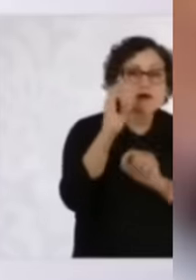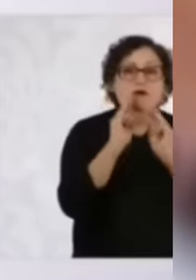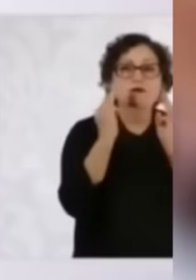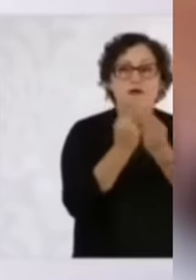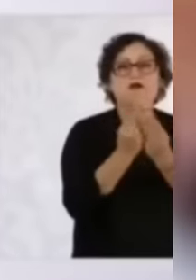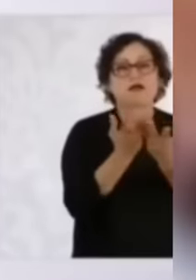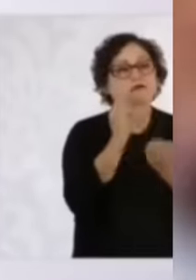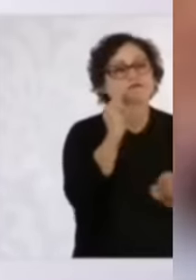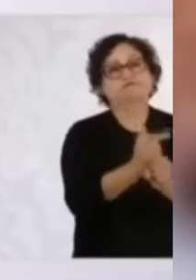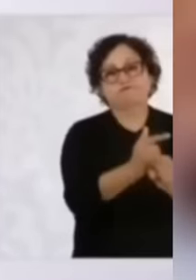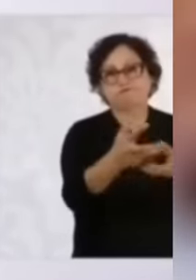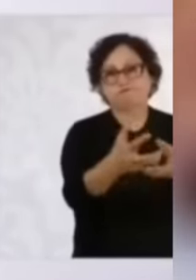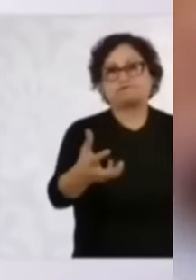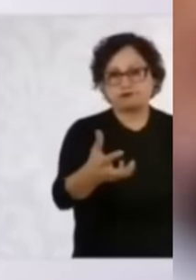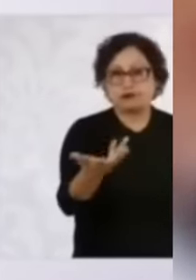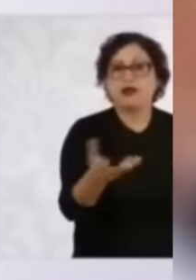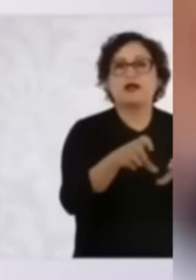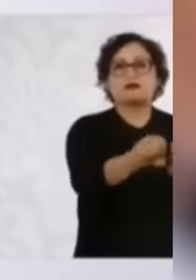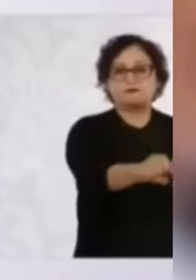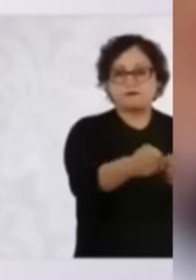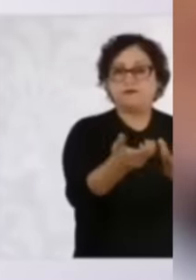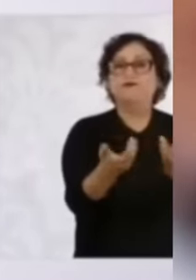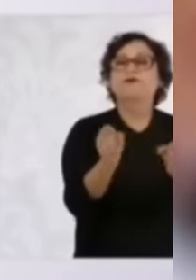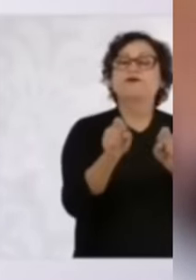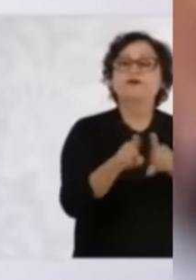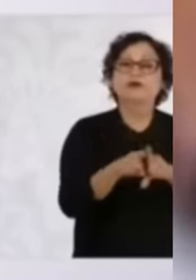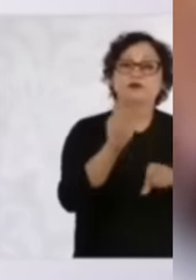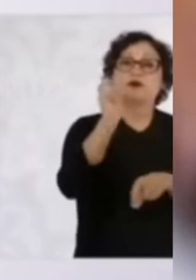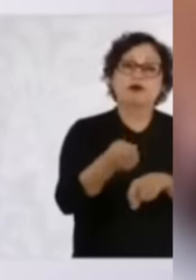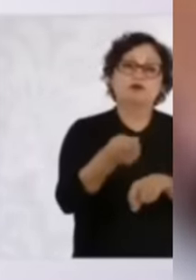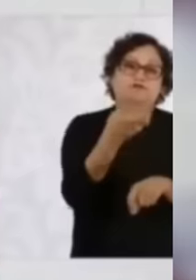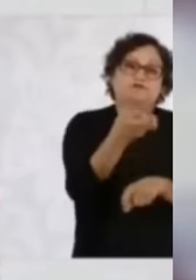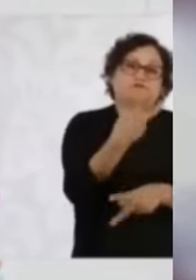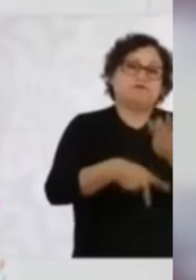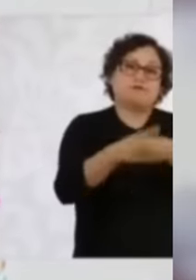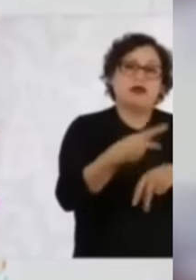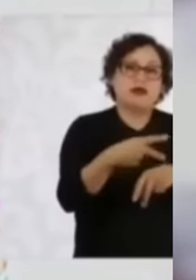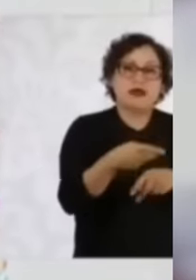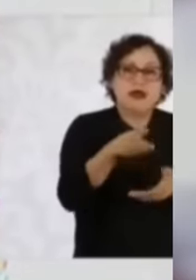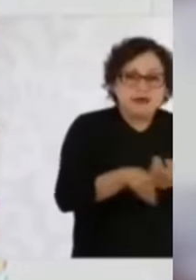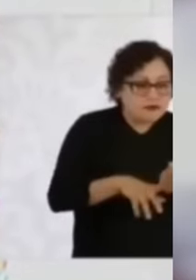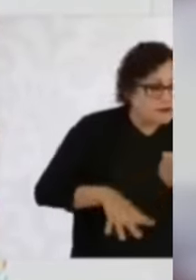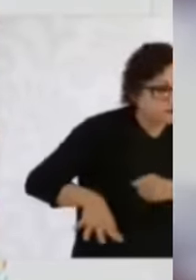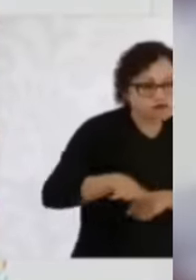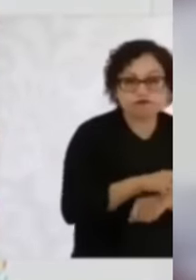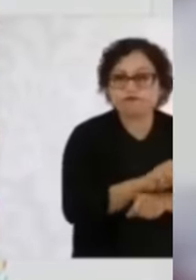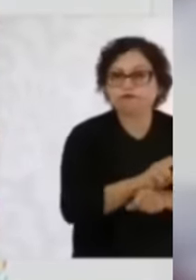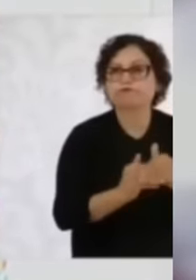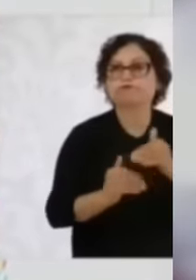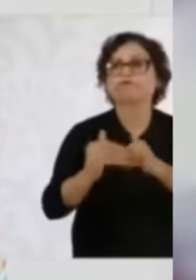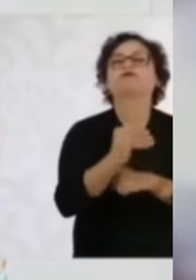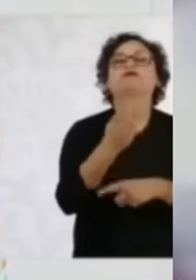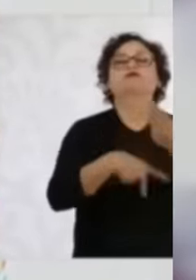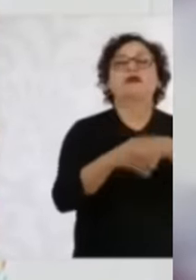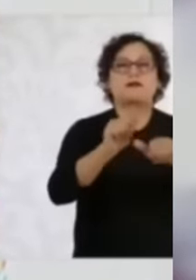desarticulación de grupos y también la construcción de la paz desde abajo. Entonces, es un muy buen trabajo.